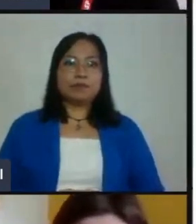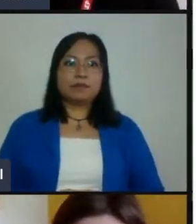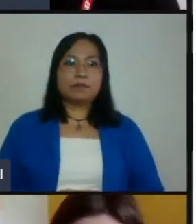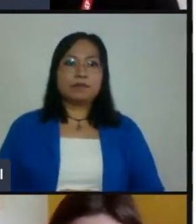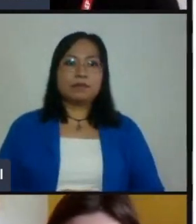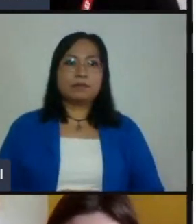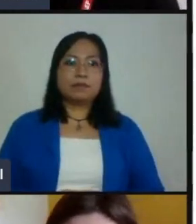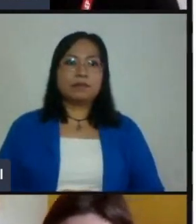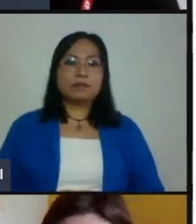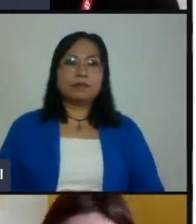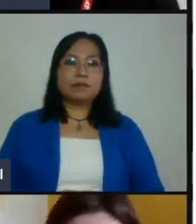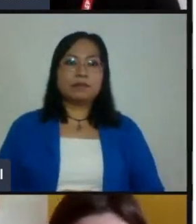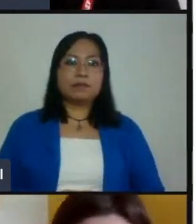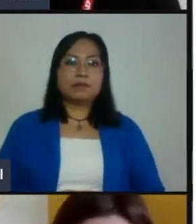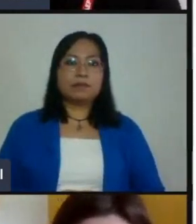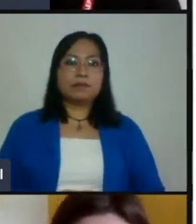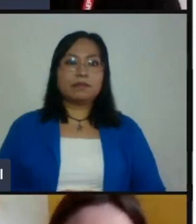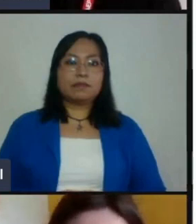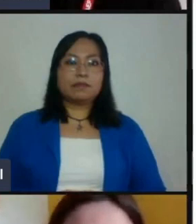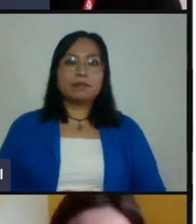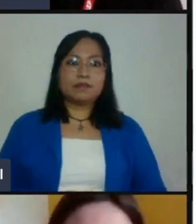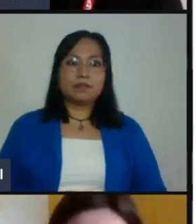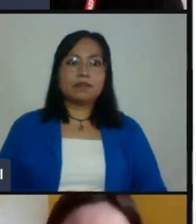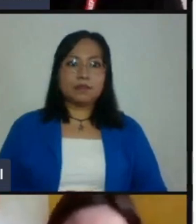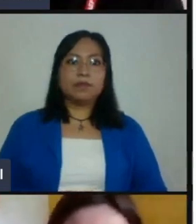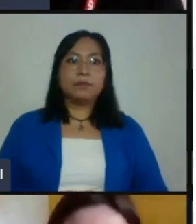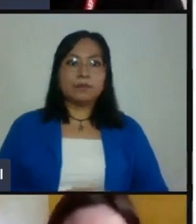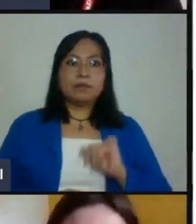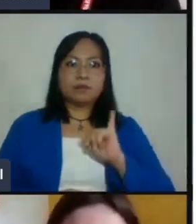No, se ve un poco borroso. ¿Se ve borroso todavía?